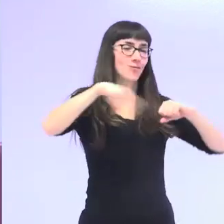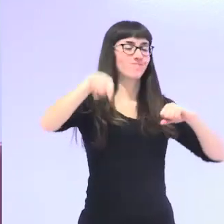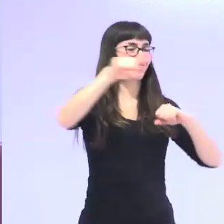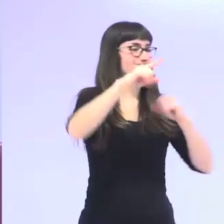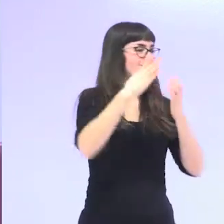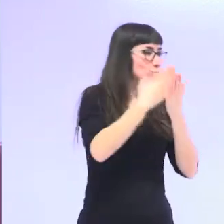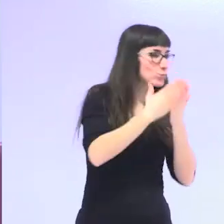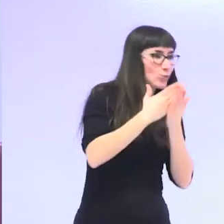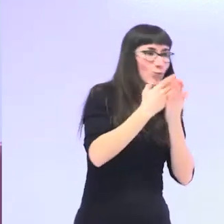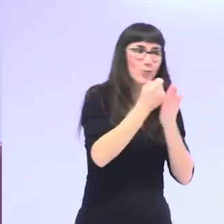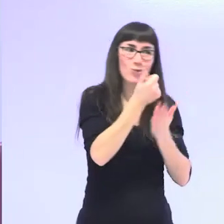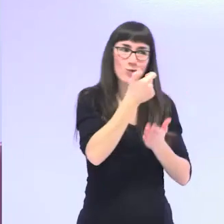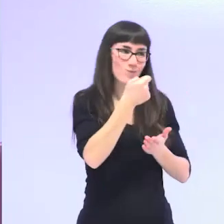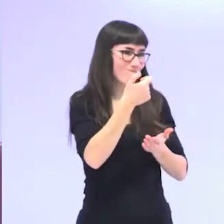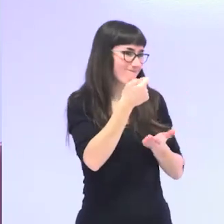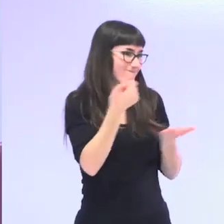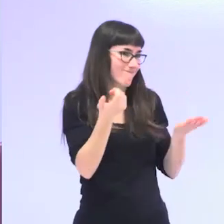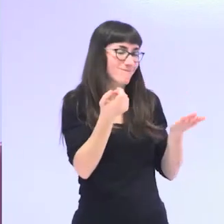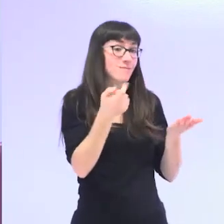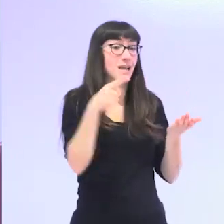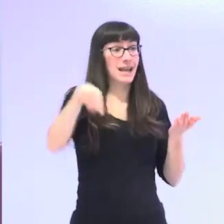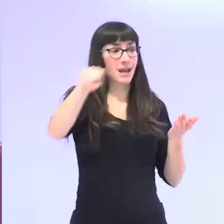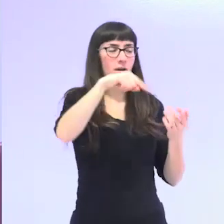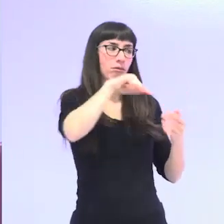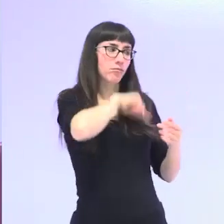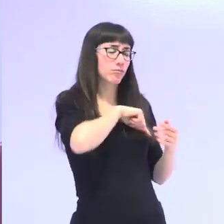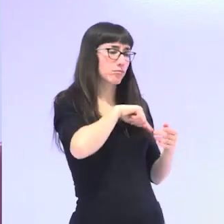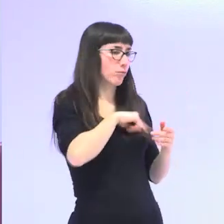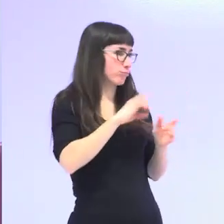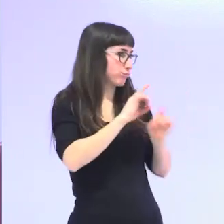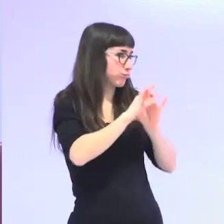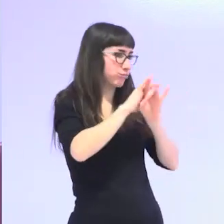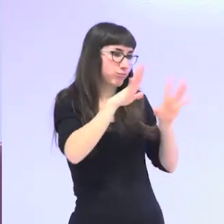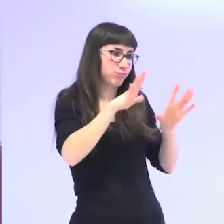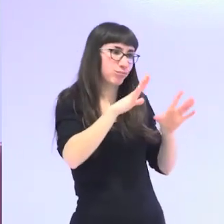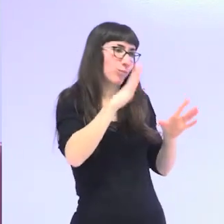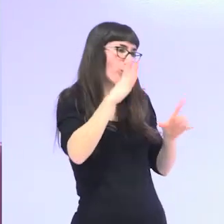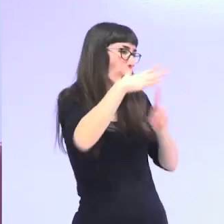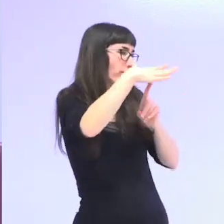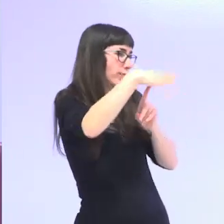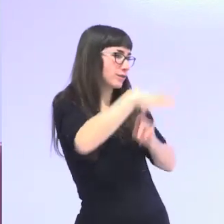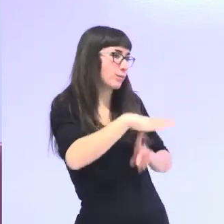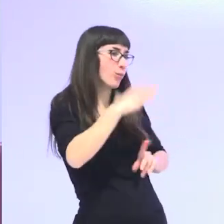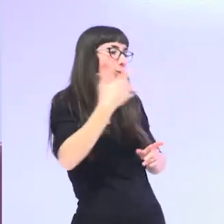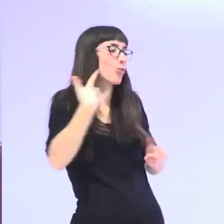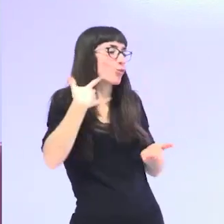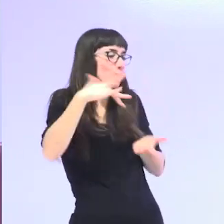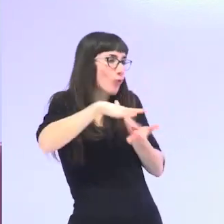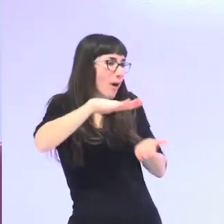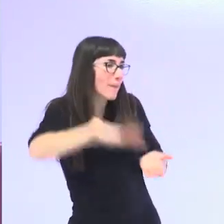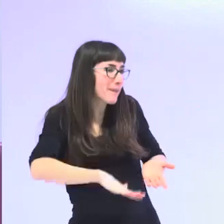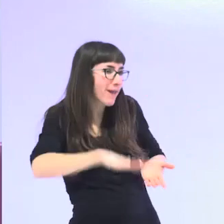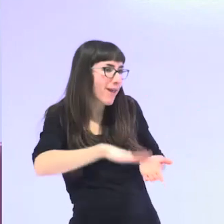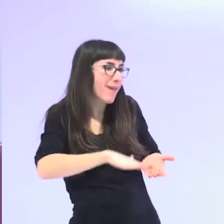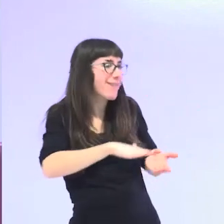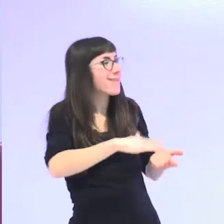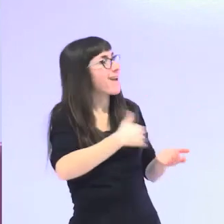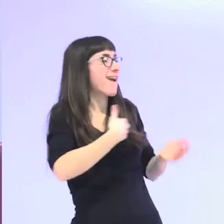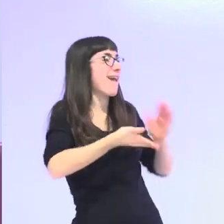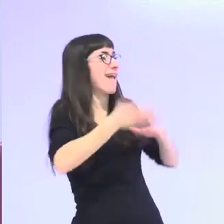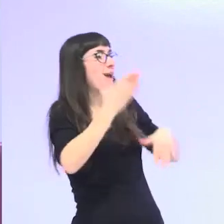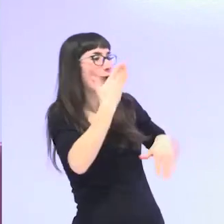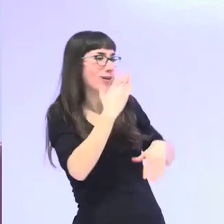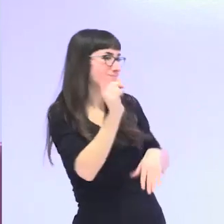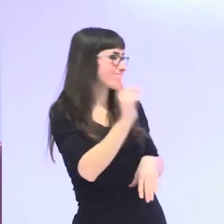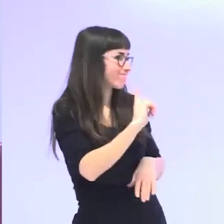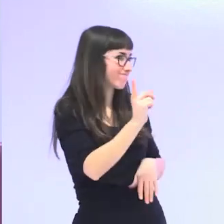ellas eso sí que es una clara discriminación de género que vivieron cuando eran pequeñas para ellas